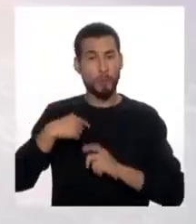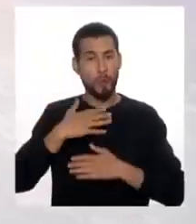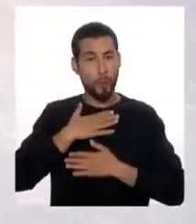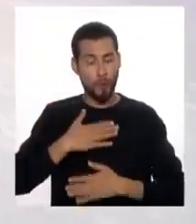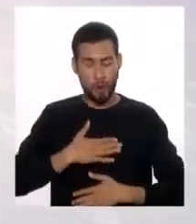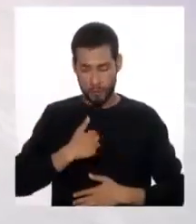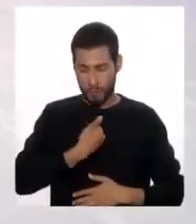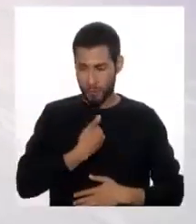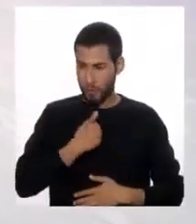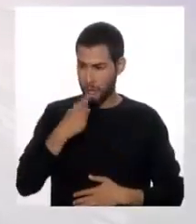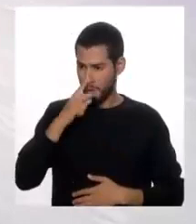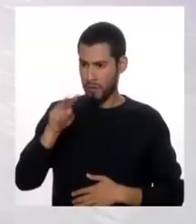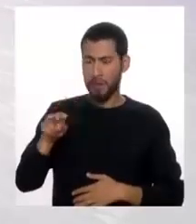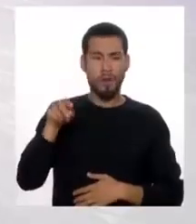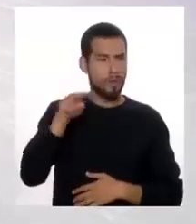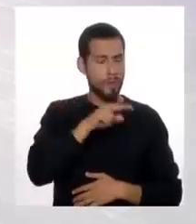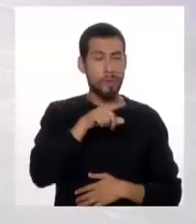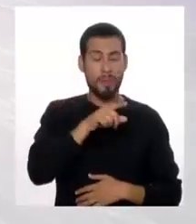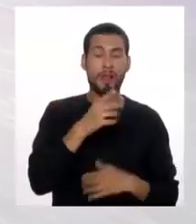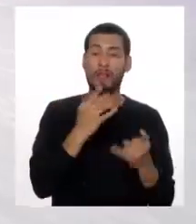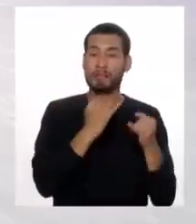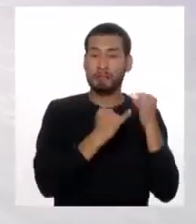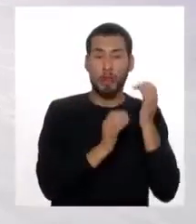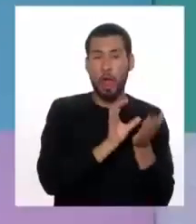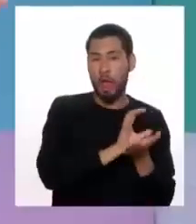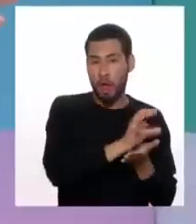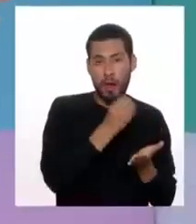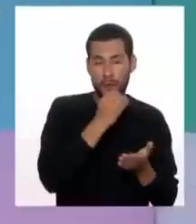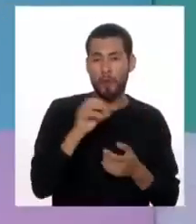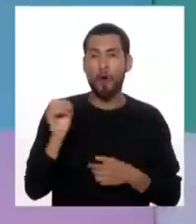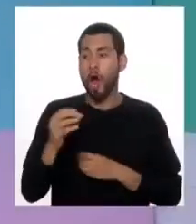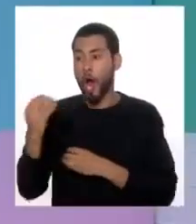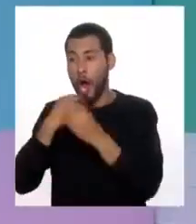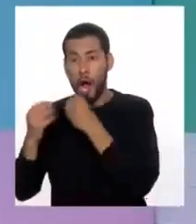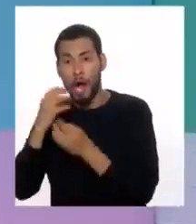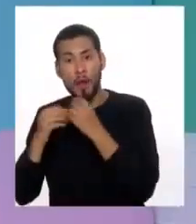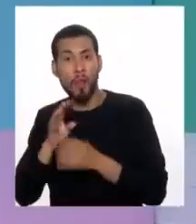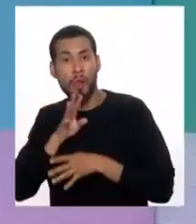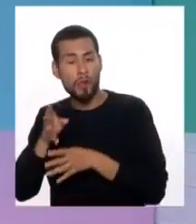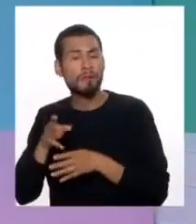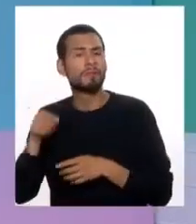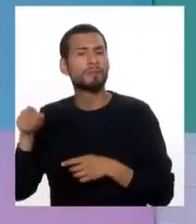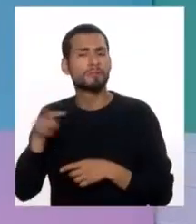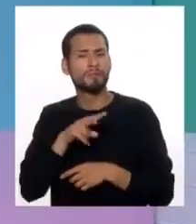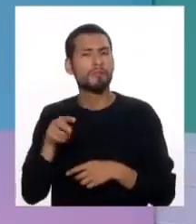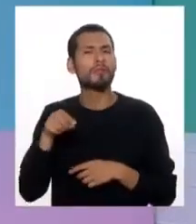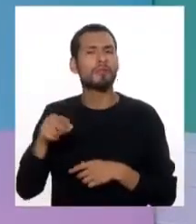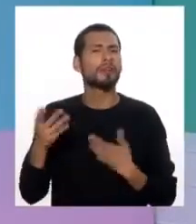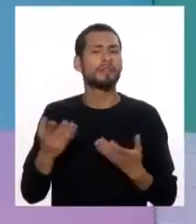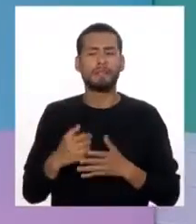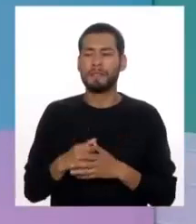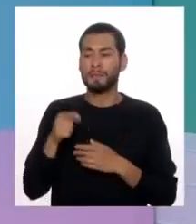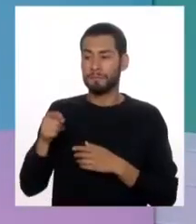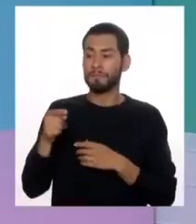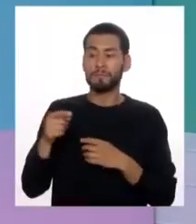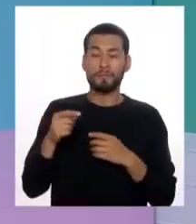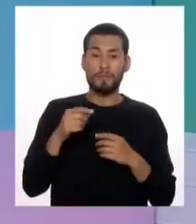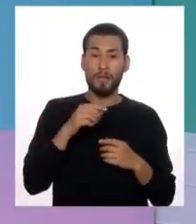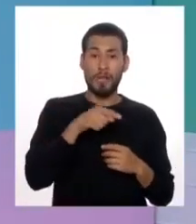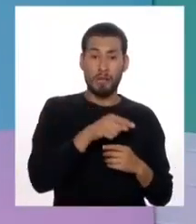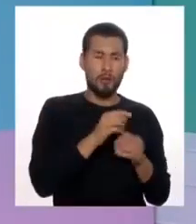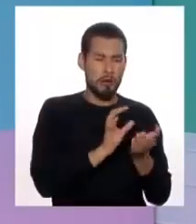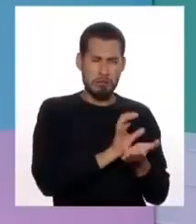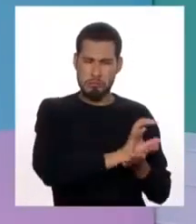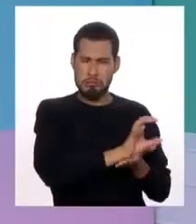corporal, tanto en la anorexia como en la bulimia, lleva por un lado a restringir la alimentación. Y en la bulimia hay el